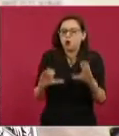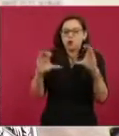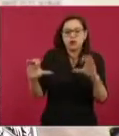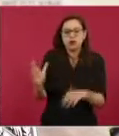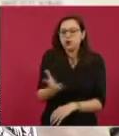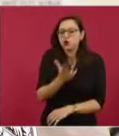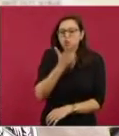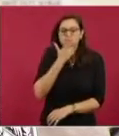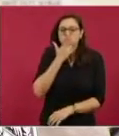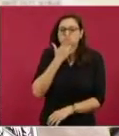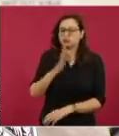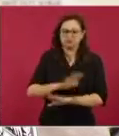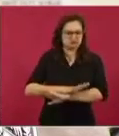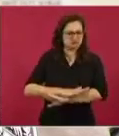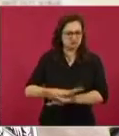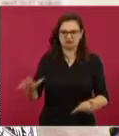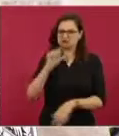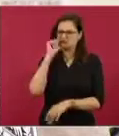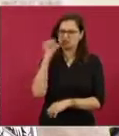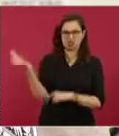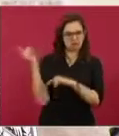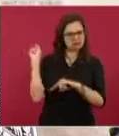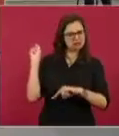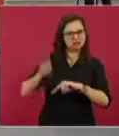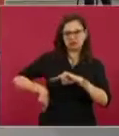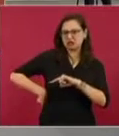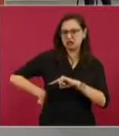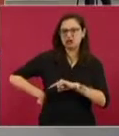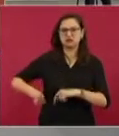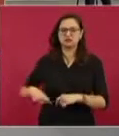de reserva protegida.